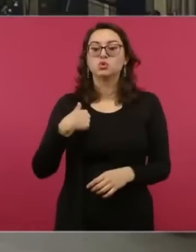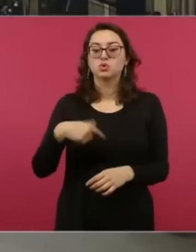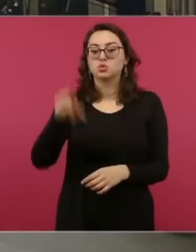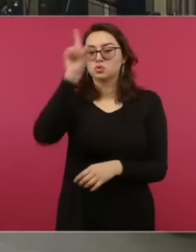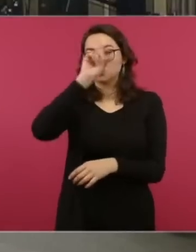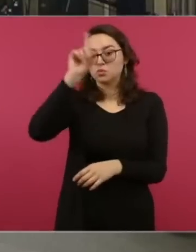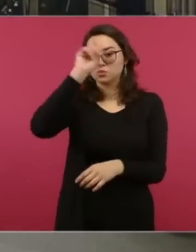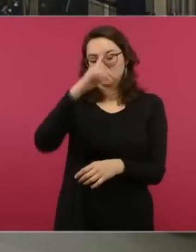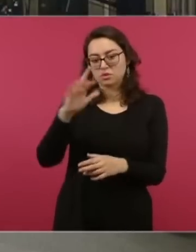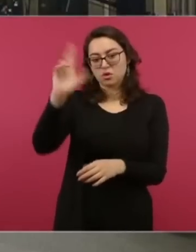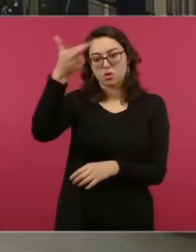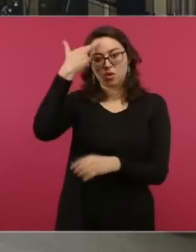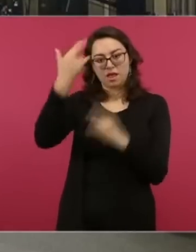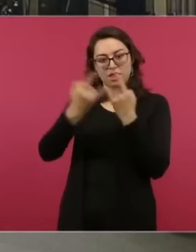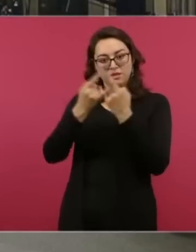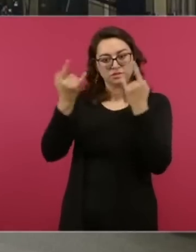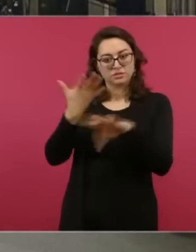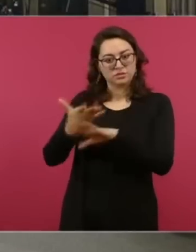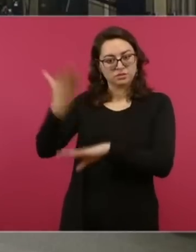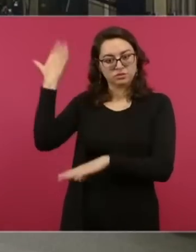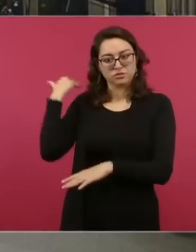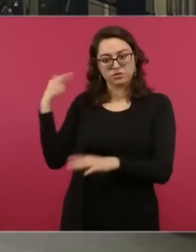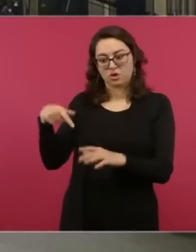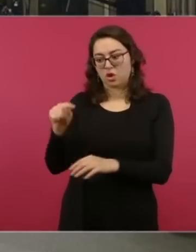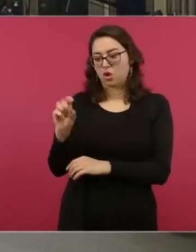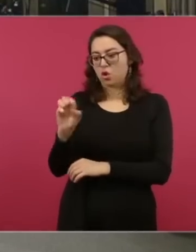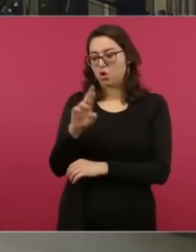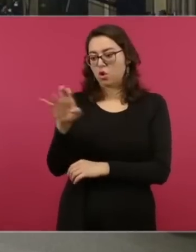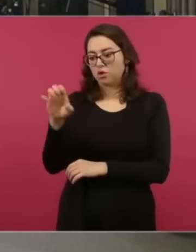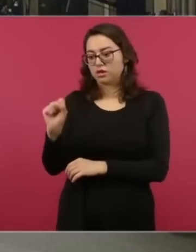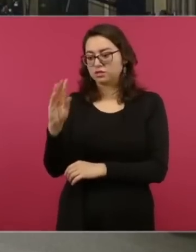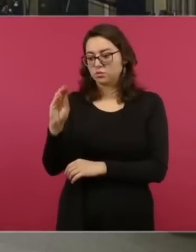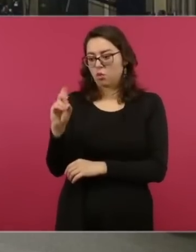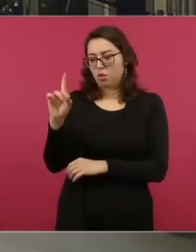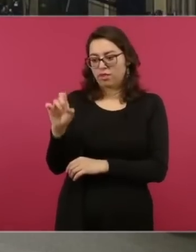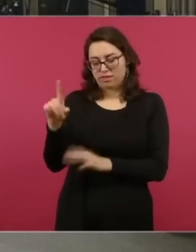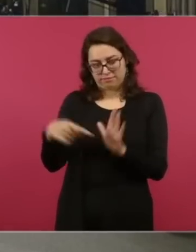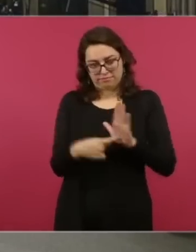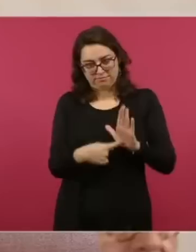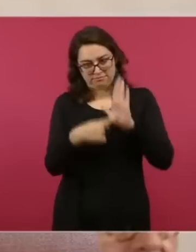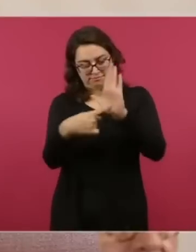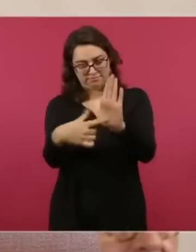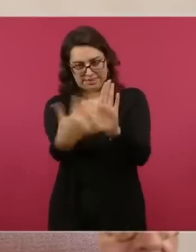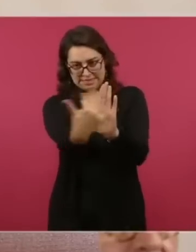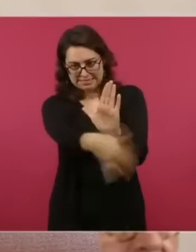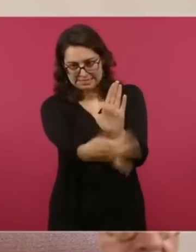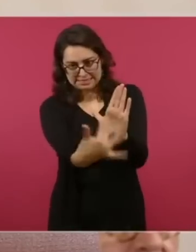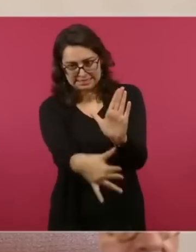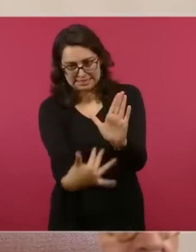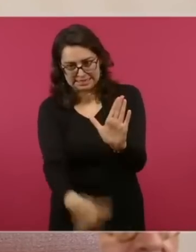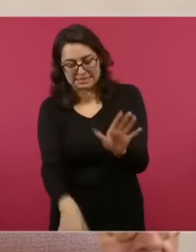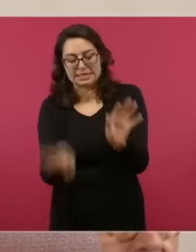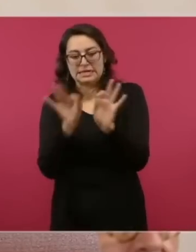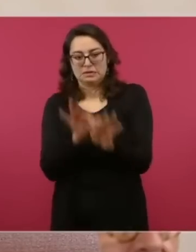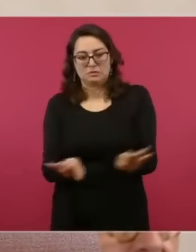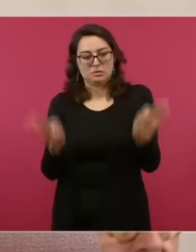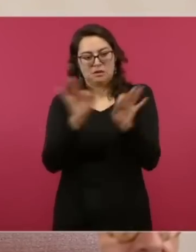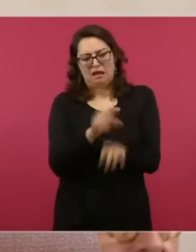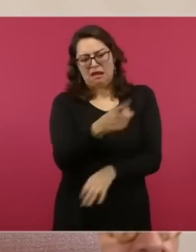de Torres Bodez para conocer lo que